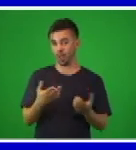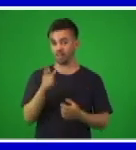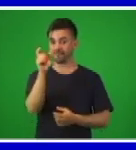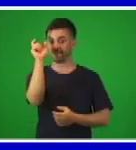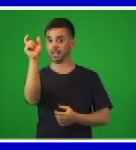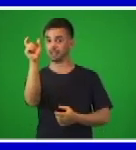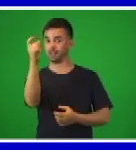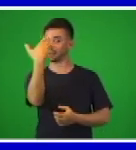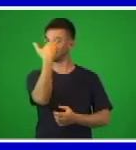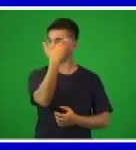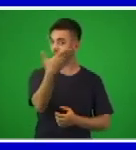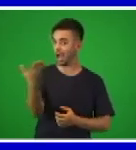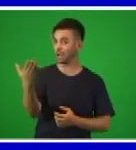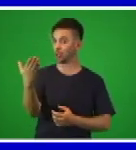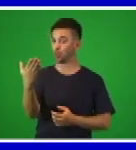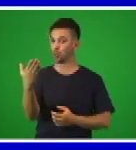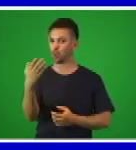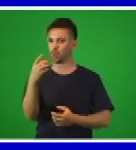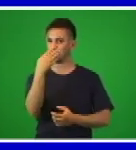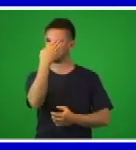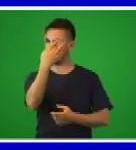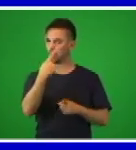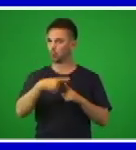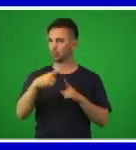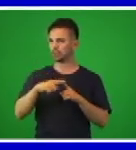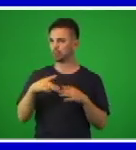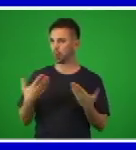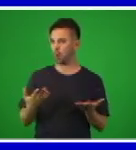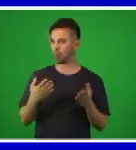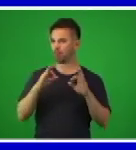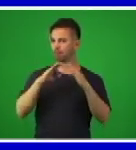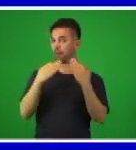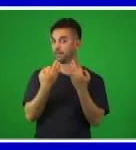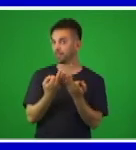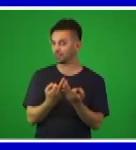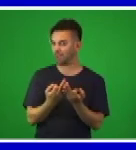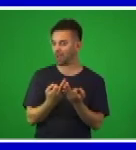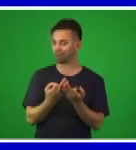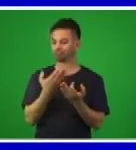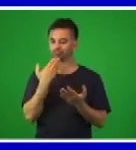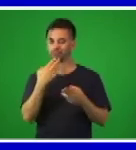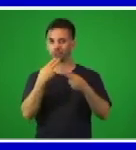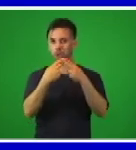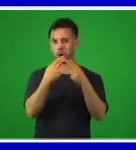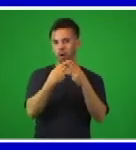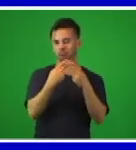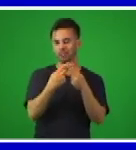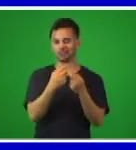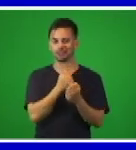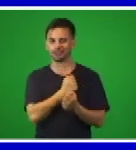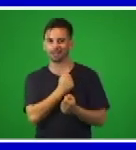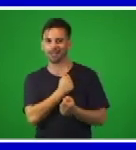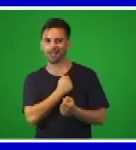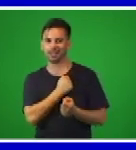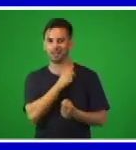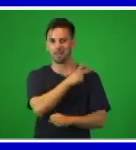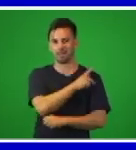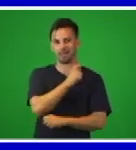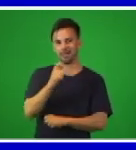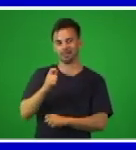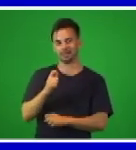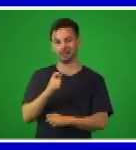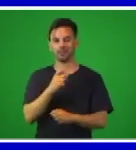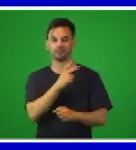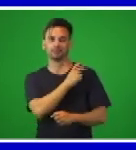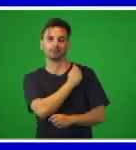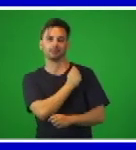fecha, el saludo, y como se trata de una carta familiar, pues por supuesto, sabemos que muchos van a decir, querida maestra,